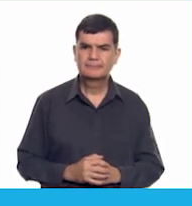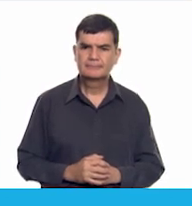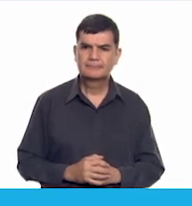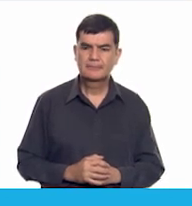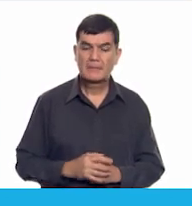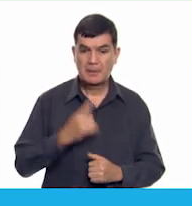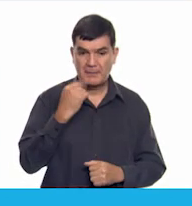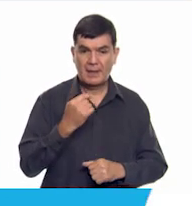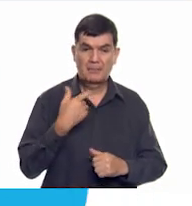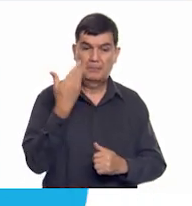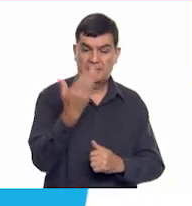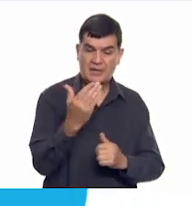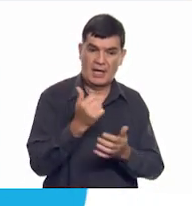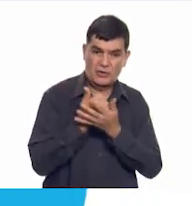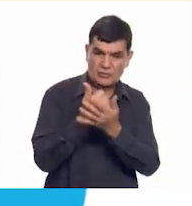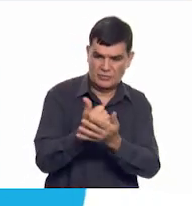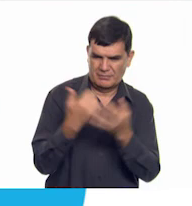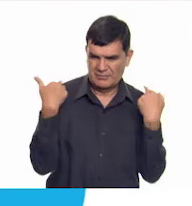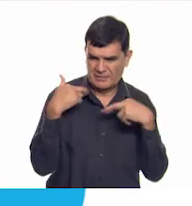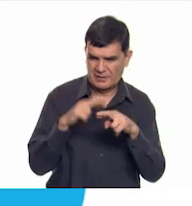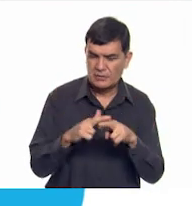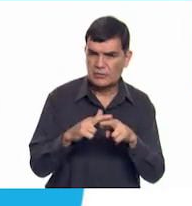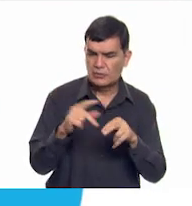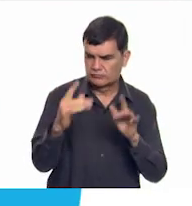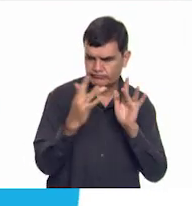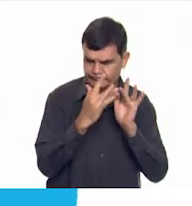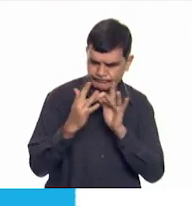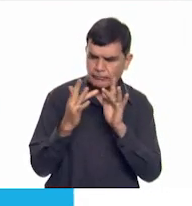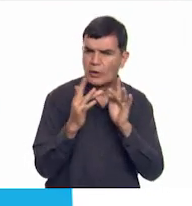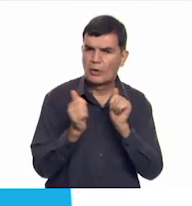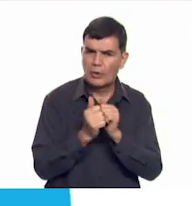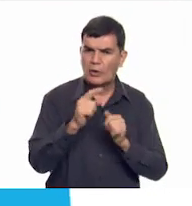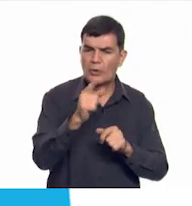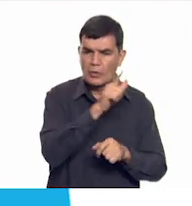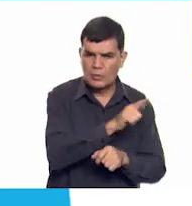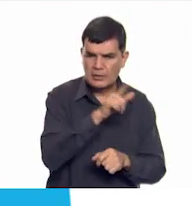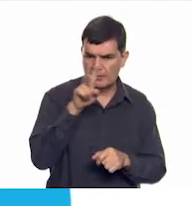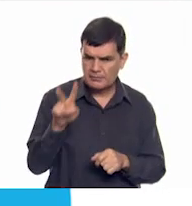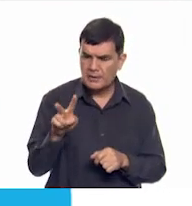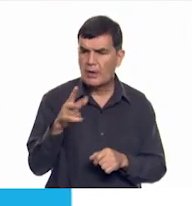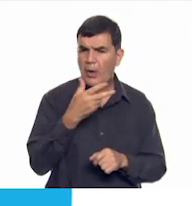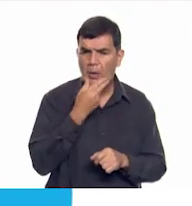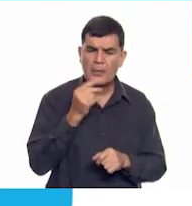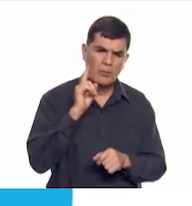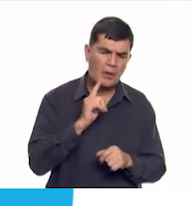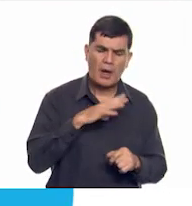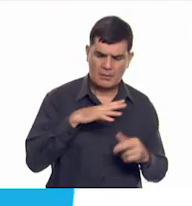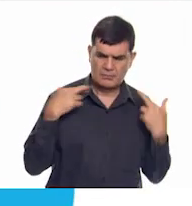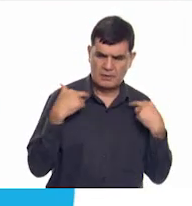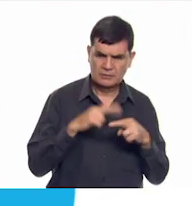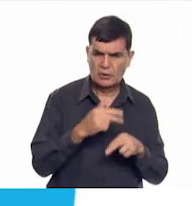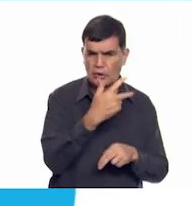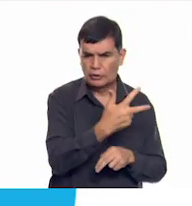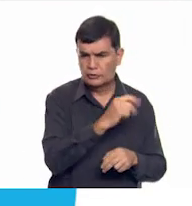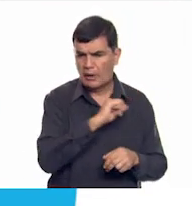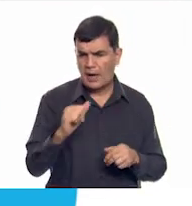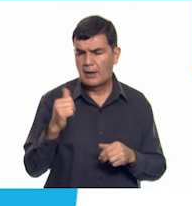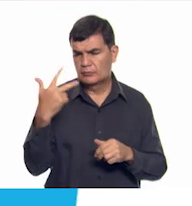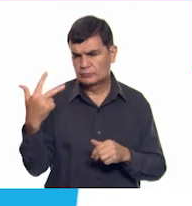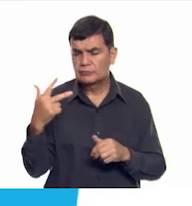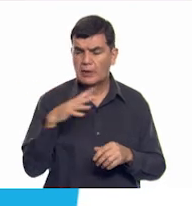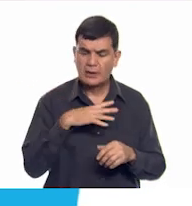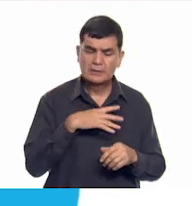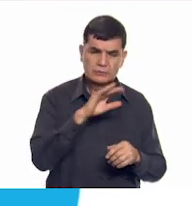Para solicitar apoyo pedagógico, comunícate con maestras y maestros de lunes a viernes de 8 a 20 horas al